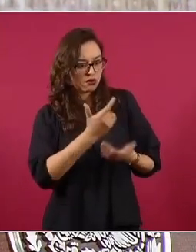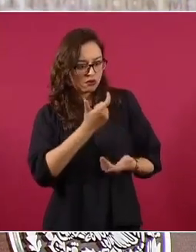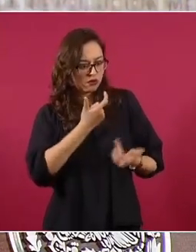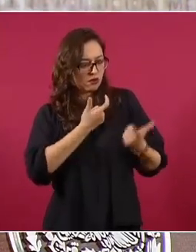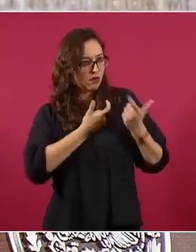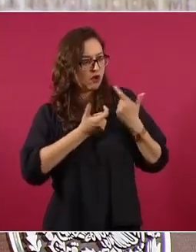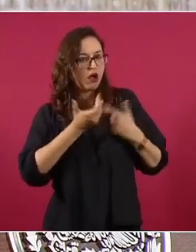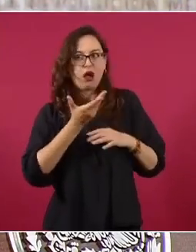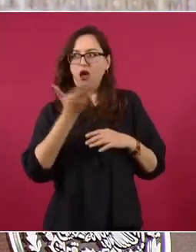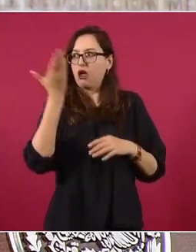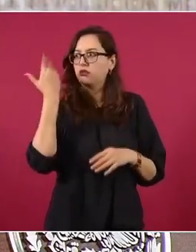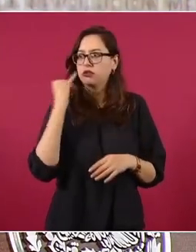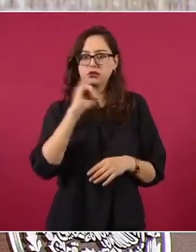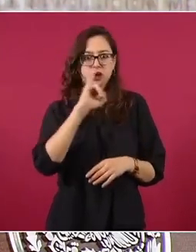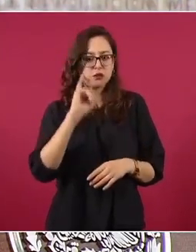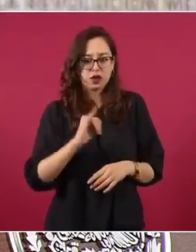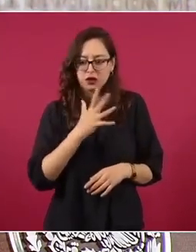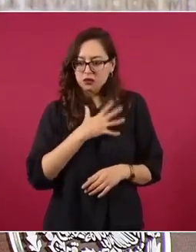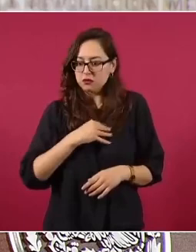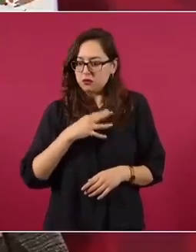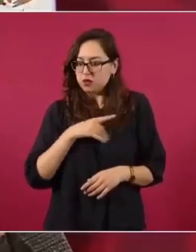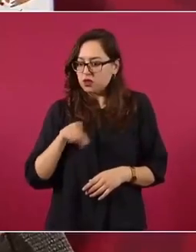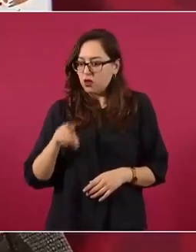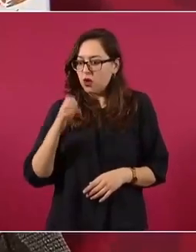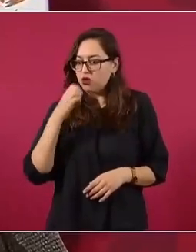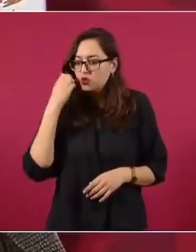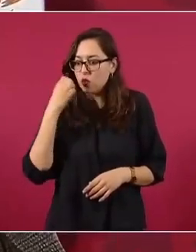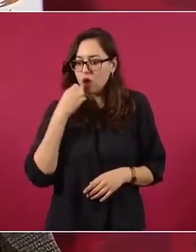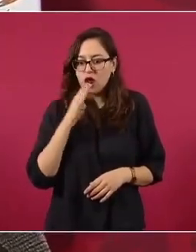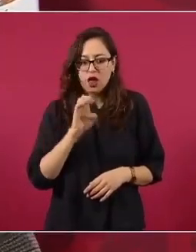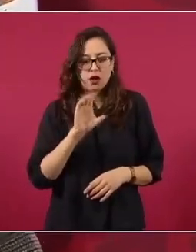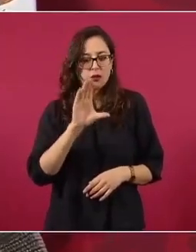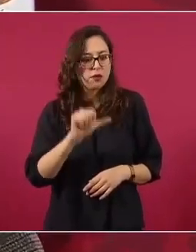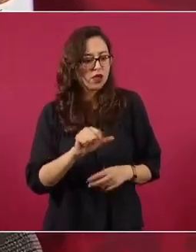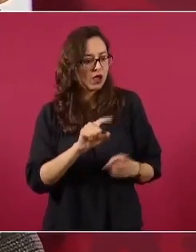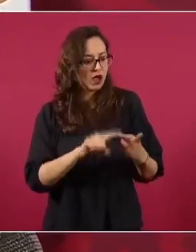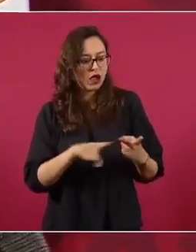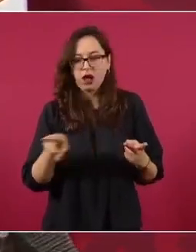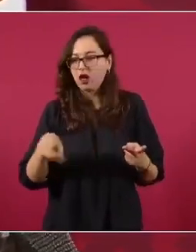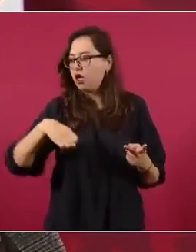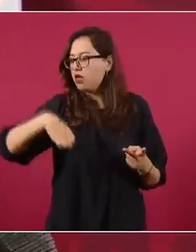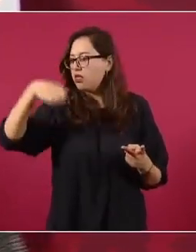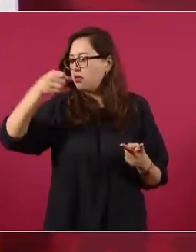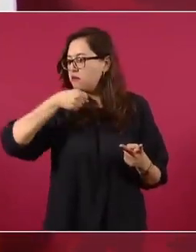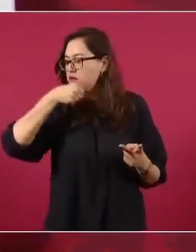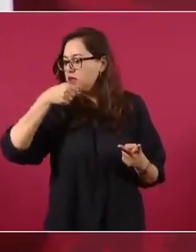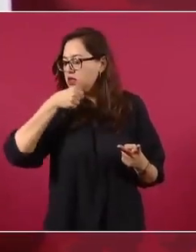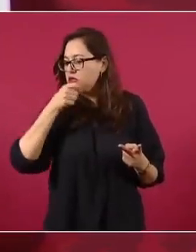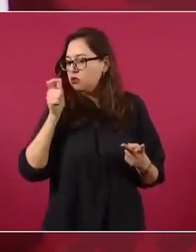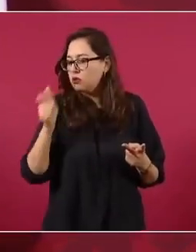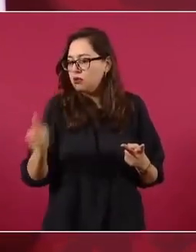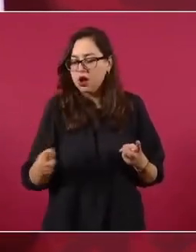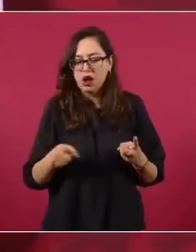recibía, que está recibiendo una pensión para adultos mayores que nunca recibía,